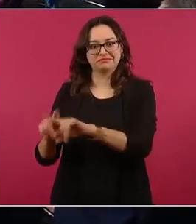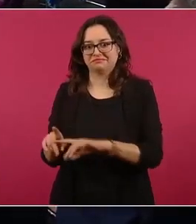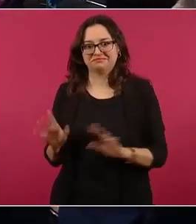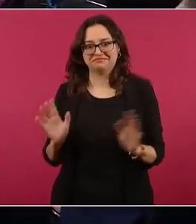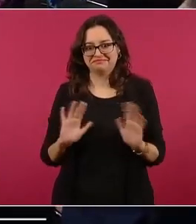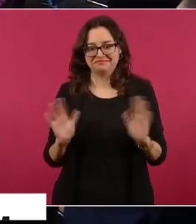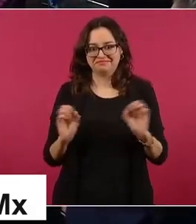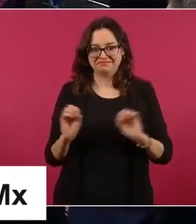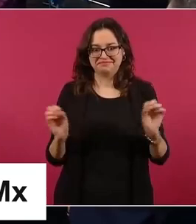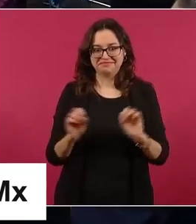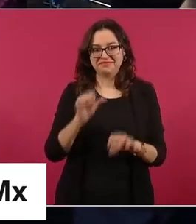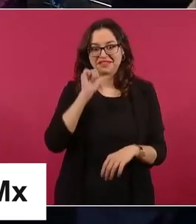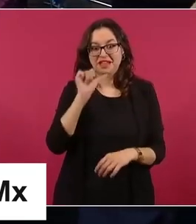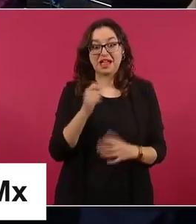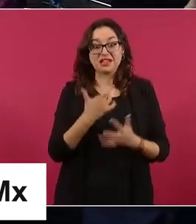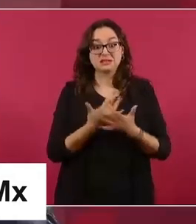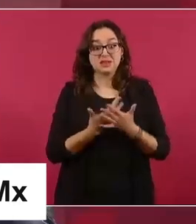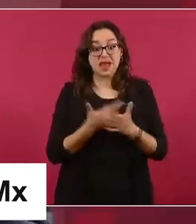abrió el abanico